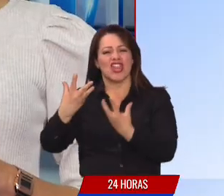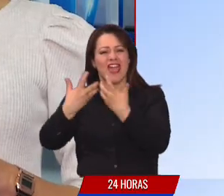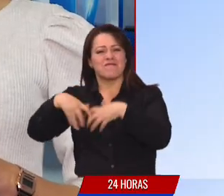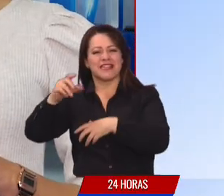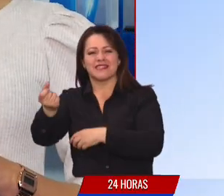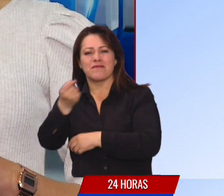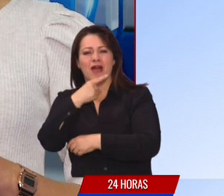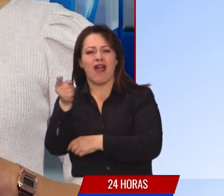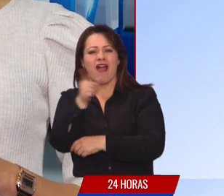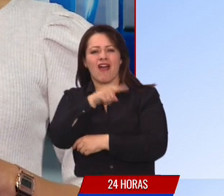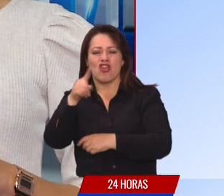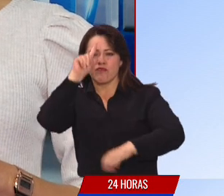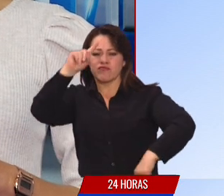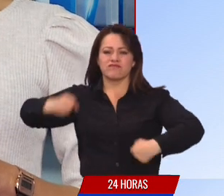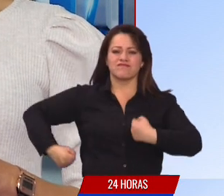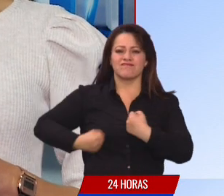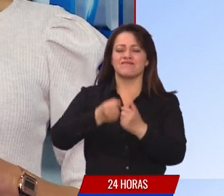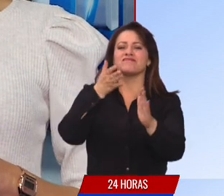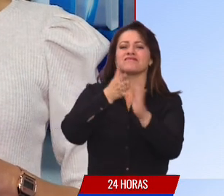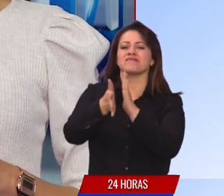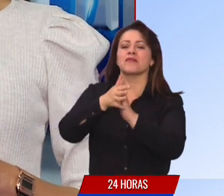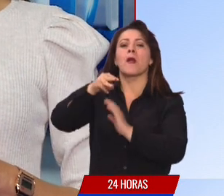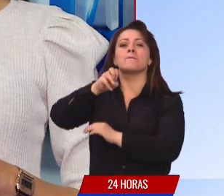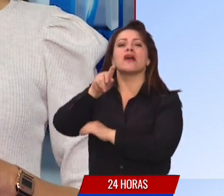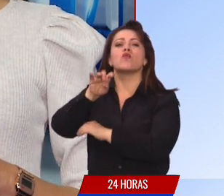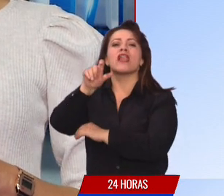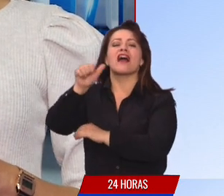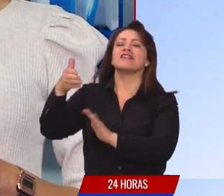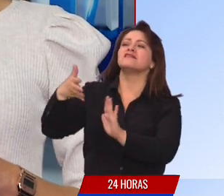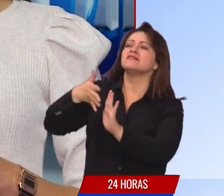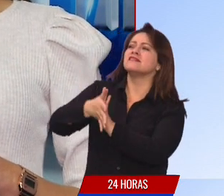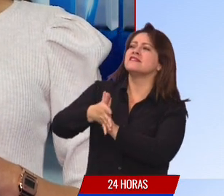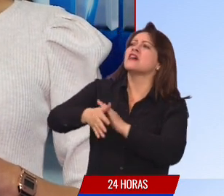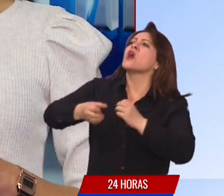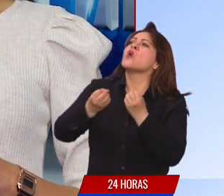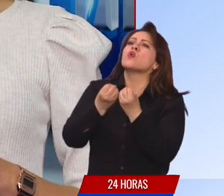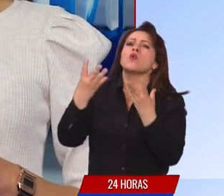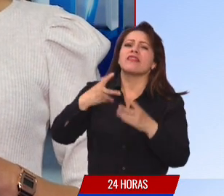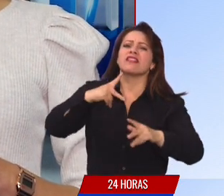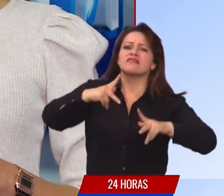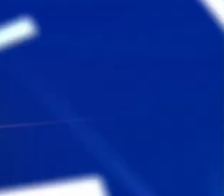Prieto Pérez, ella nos tiene más detalles. Manuela, buenas noches y bueno, ¿cuántas dosis van a llegar?